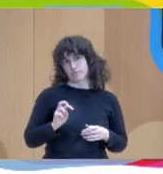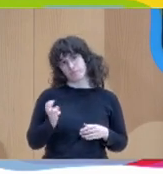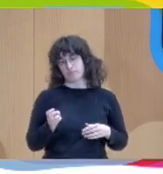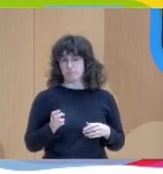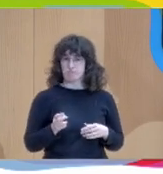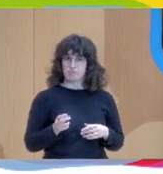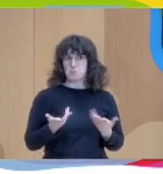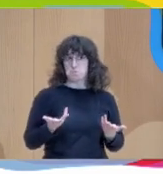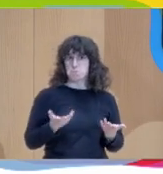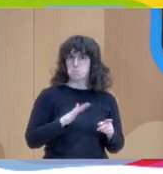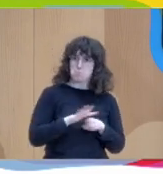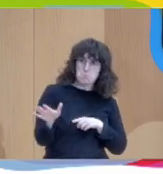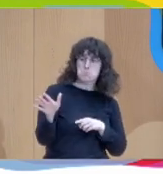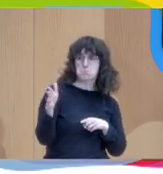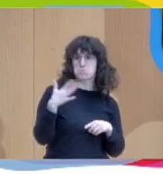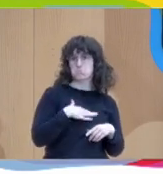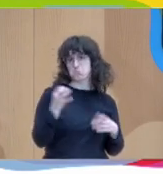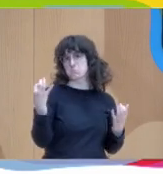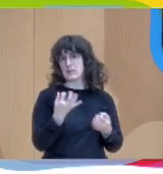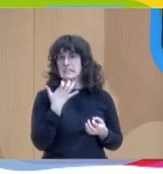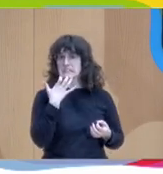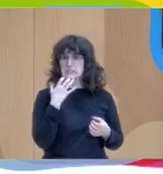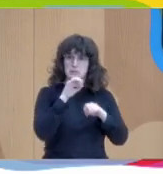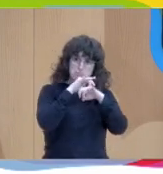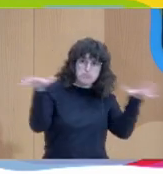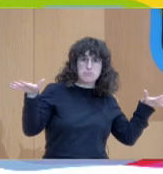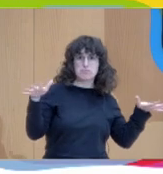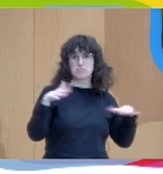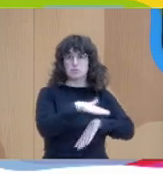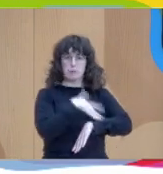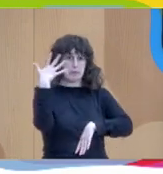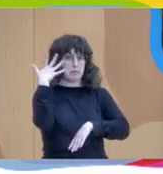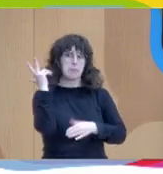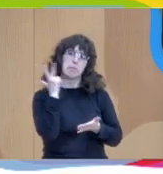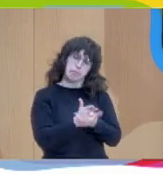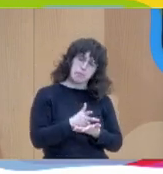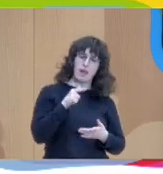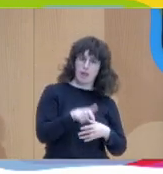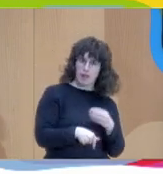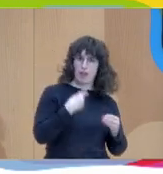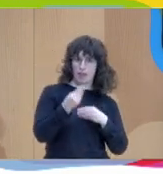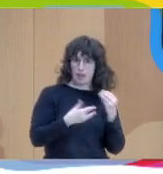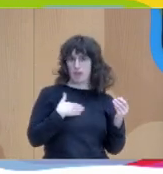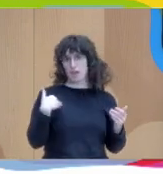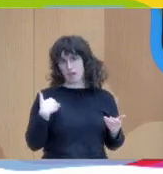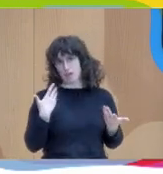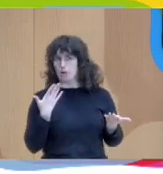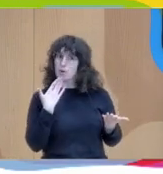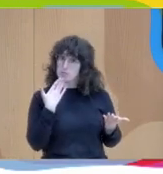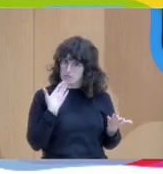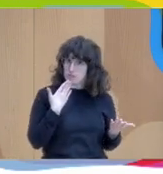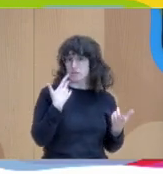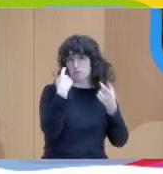pues si realmente yo creo que se extiende el gobierno navarra apuesta por esto de alguna manera se le adjudica una partida